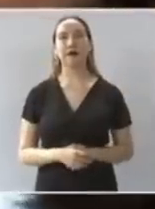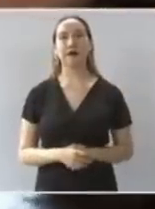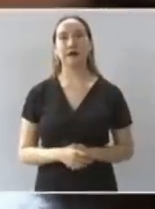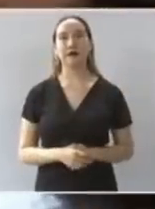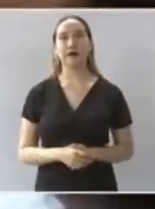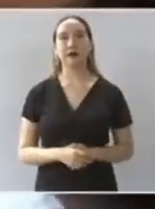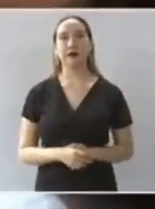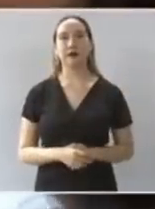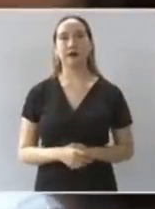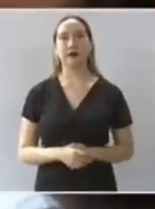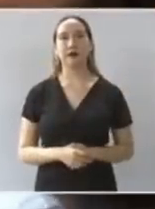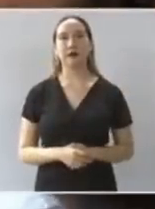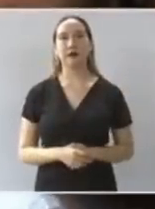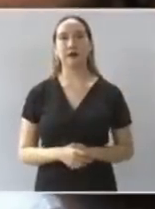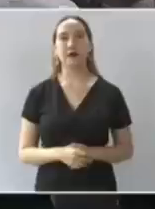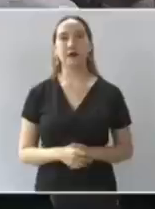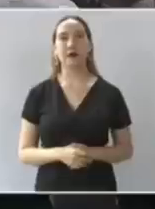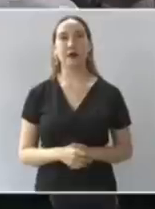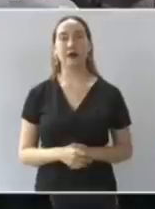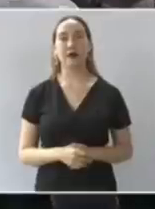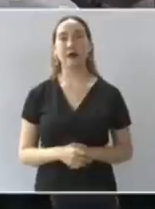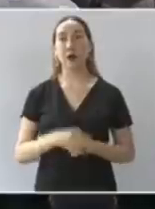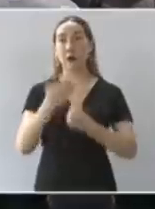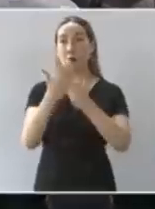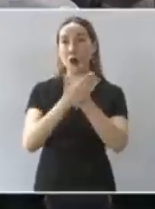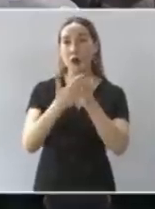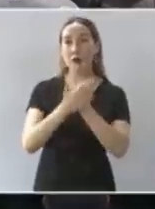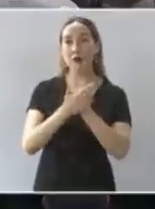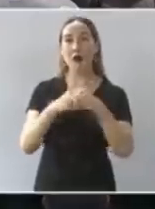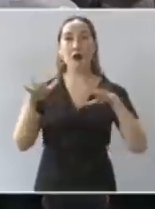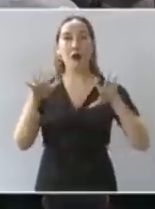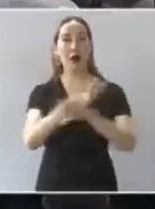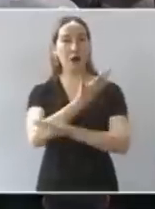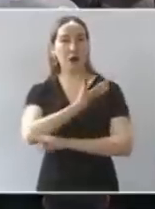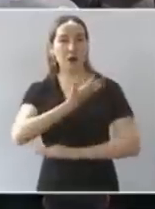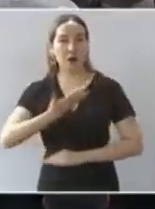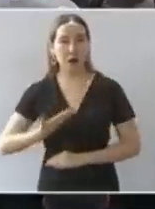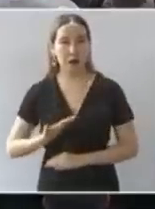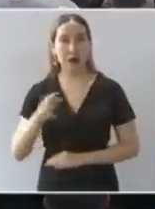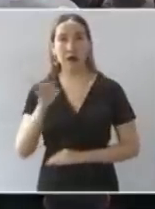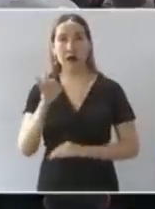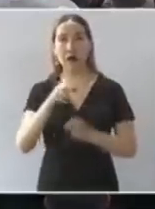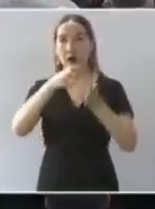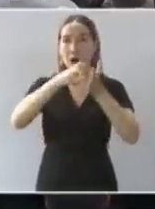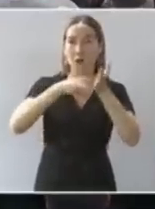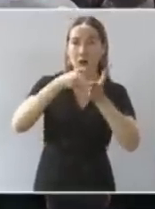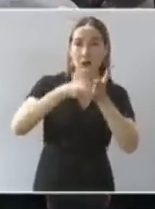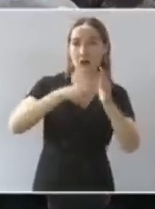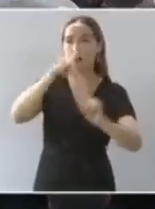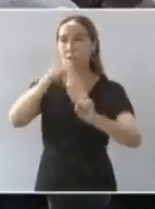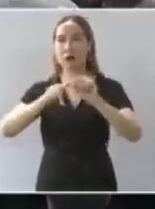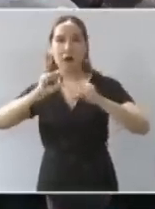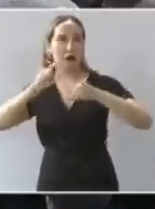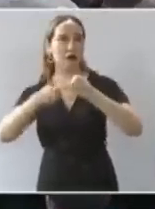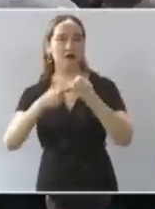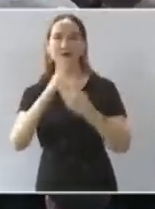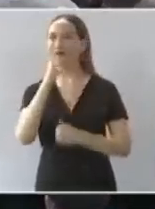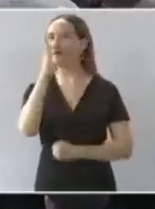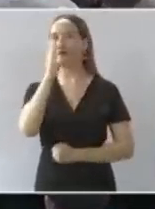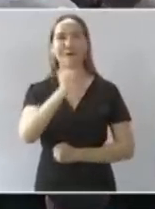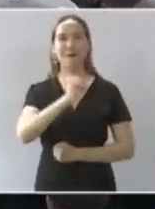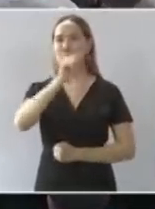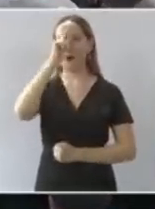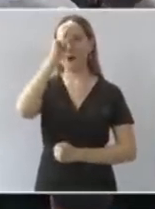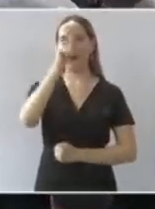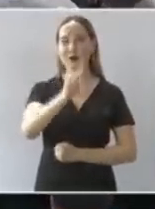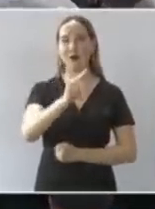Esté quien esté, ya no lo pueden. quitar. Al contrario,